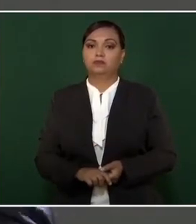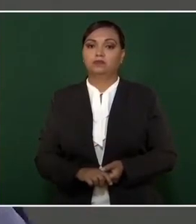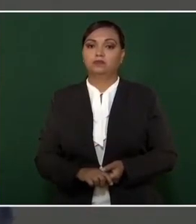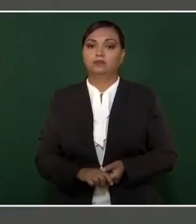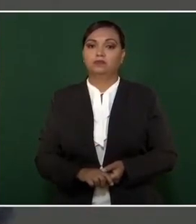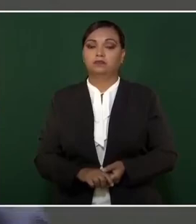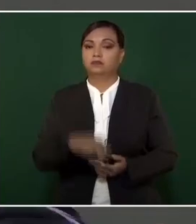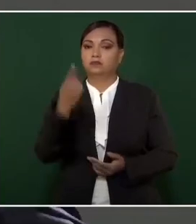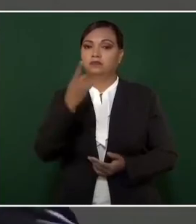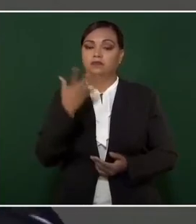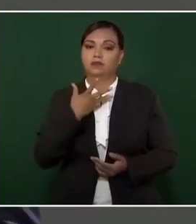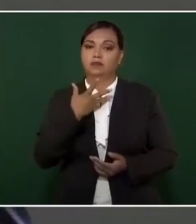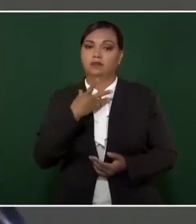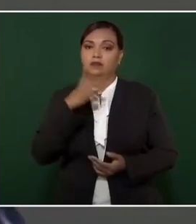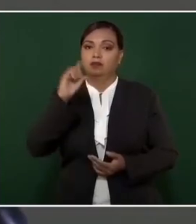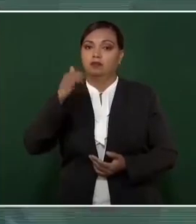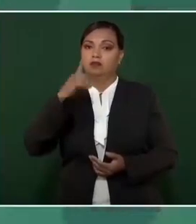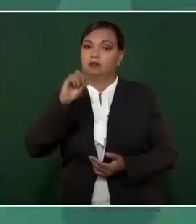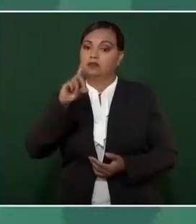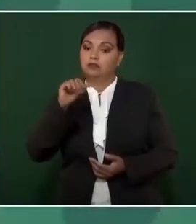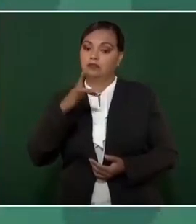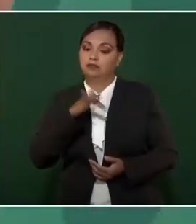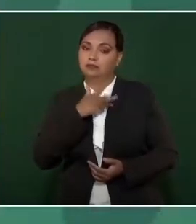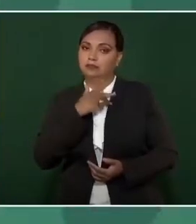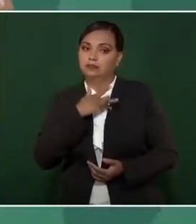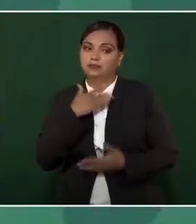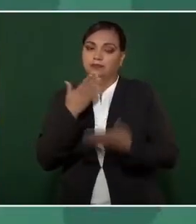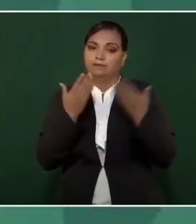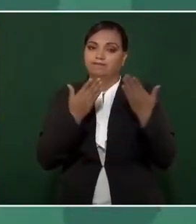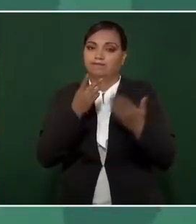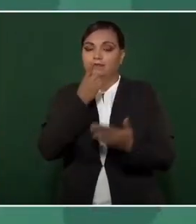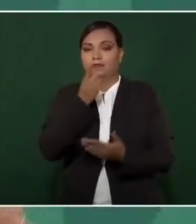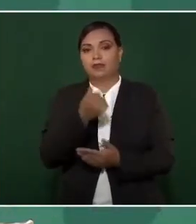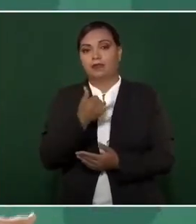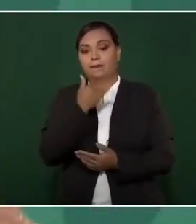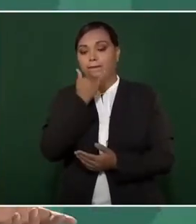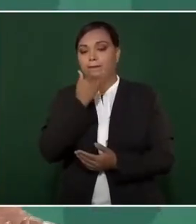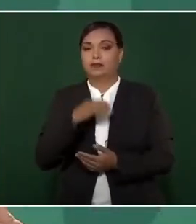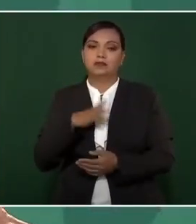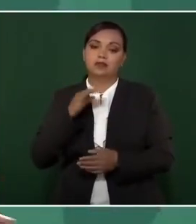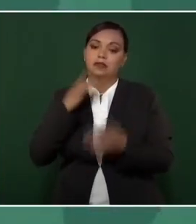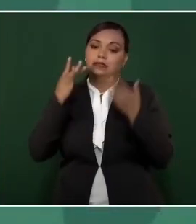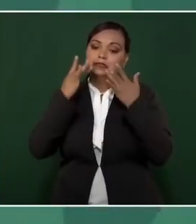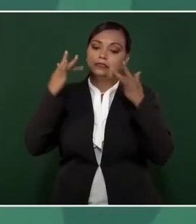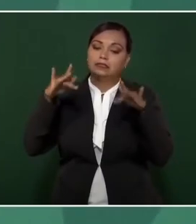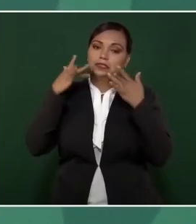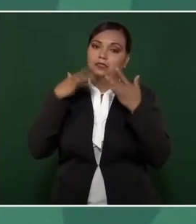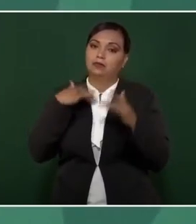pues hay que tener dignidad y decir, ahí está mi renuncia, ya me voy.